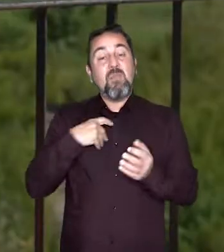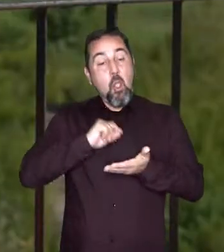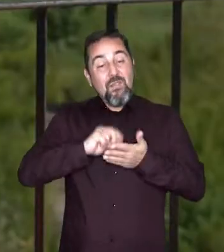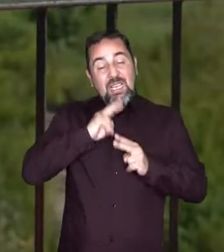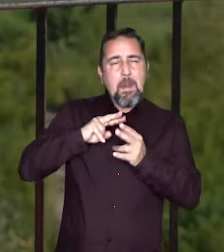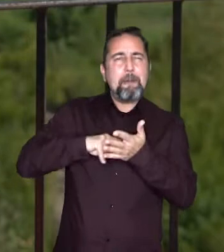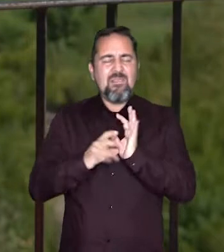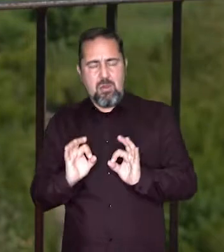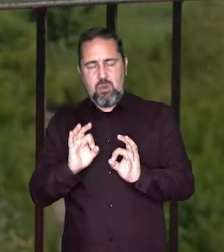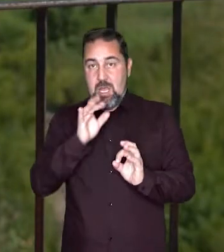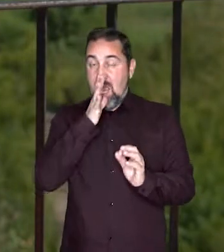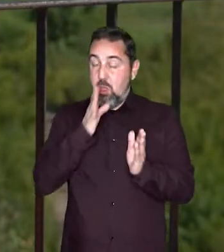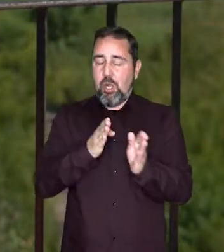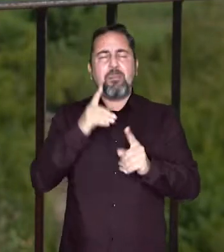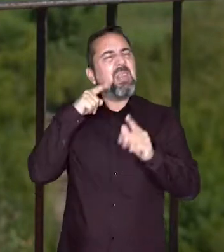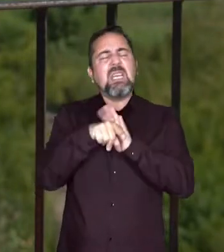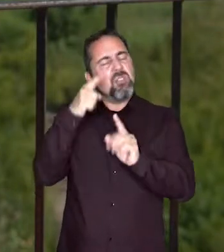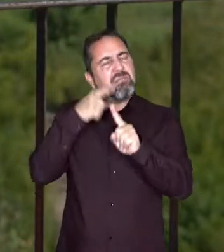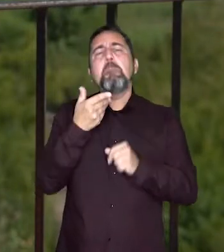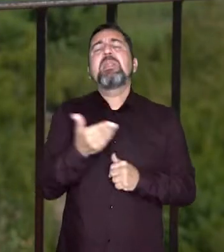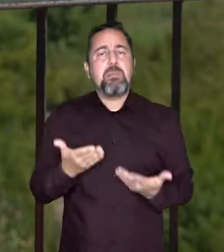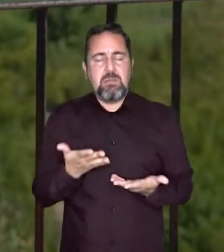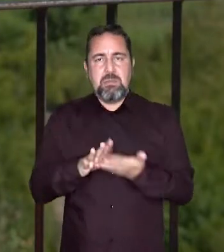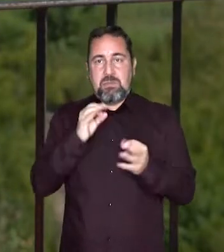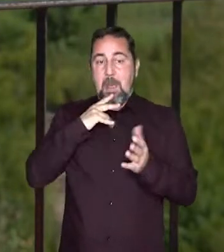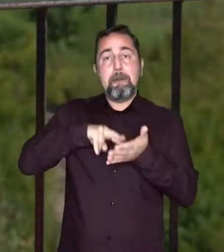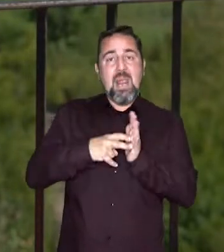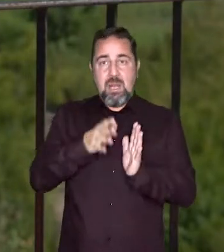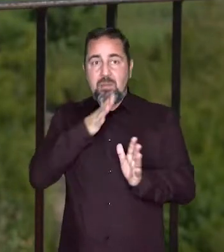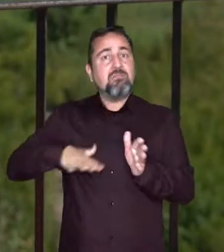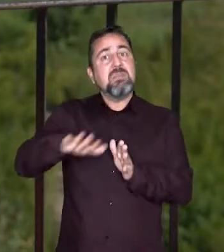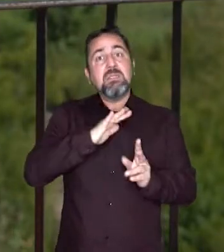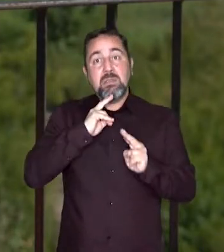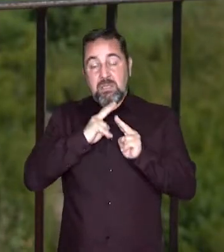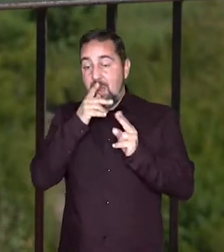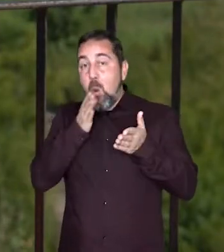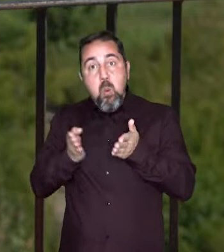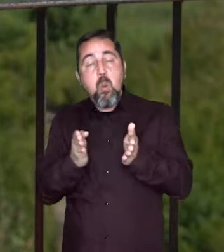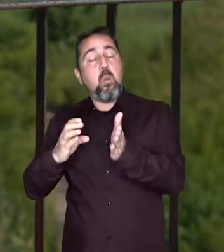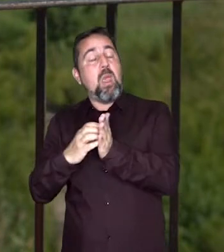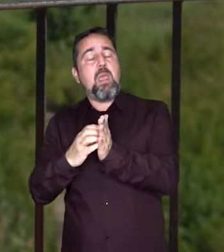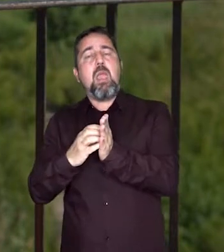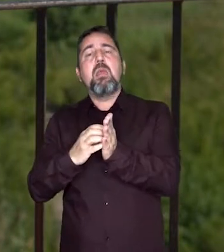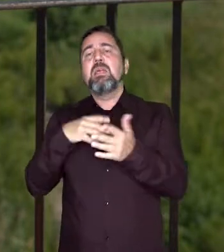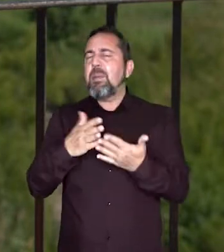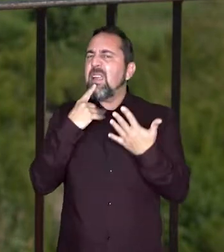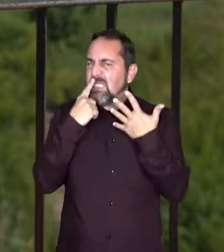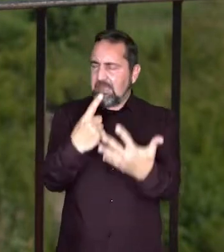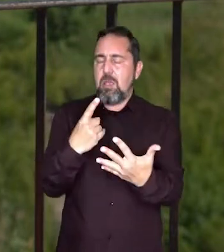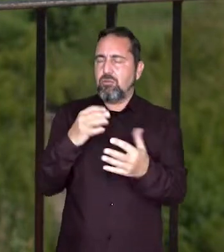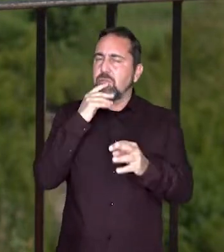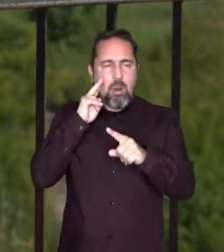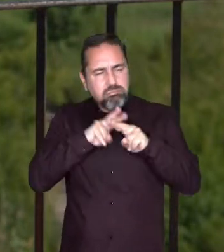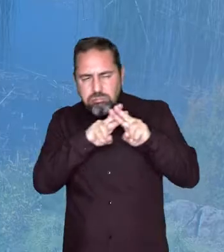La Oficina de Planificación Hidrológica tiene como función principal la redacción y revisión del Plan Hidrológico de Cuenca, así como el seguimiento durante los seis